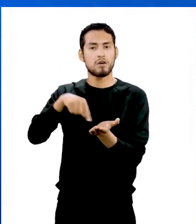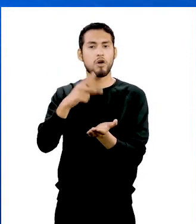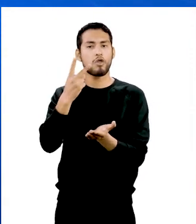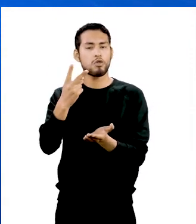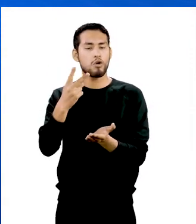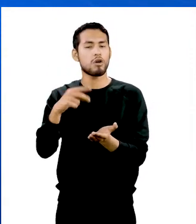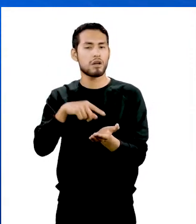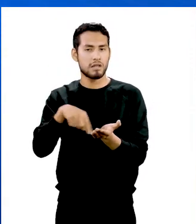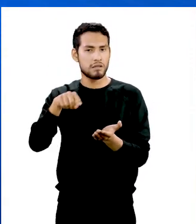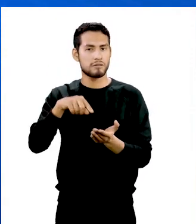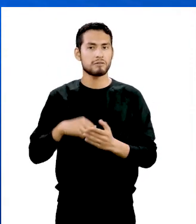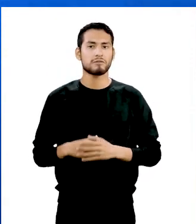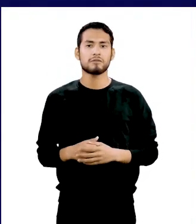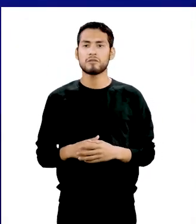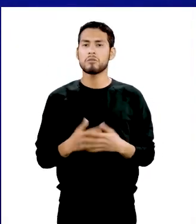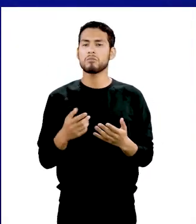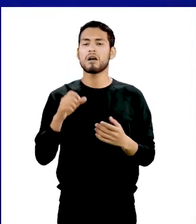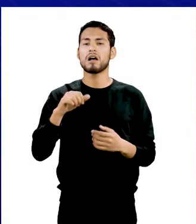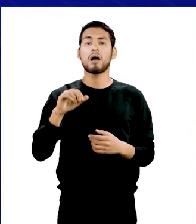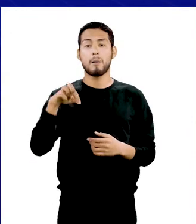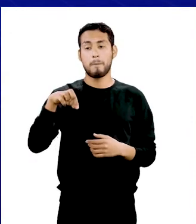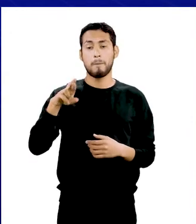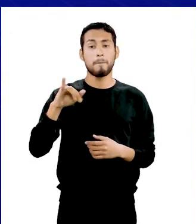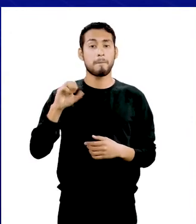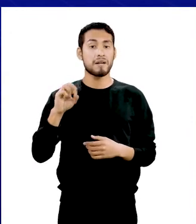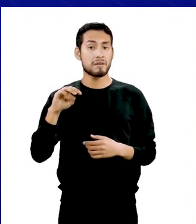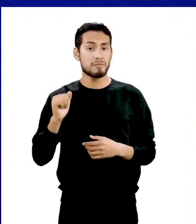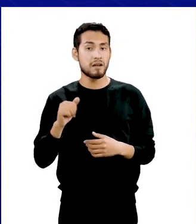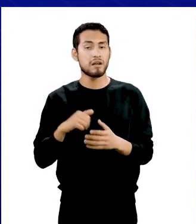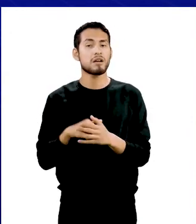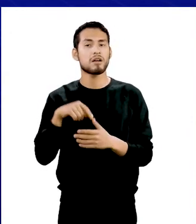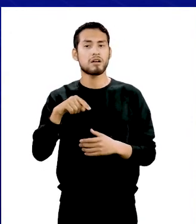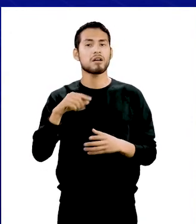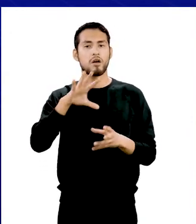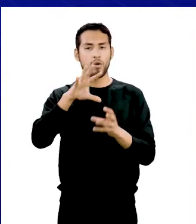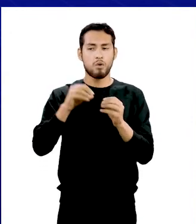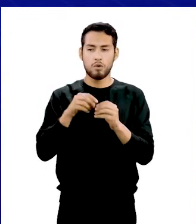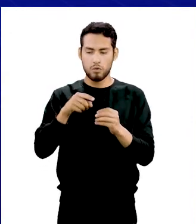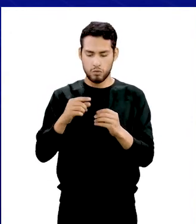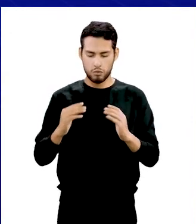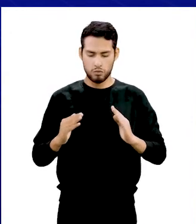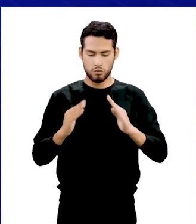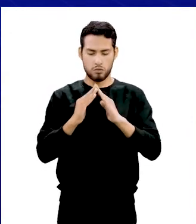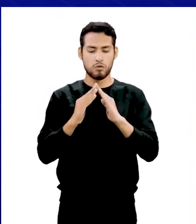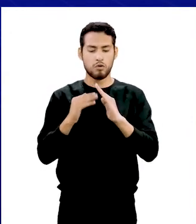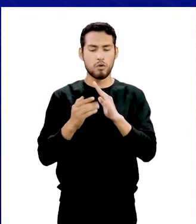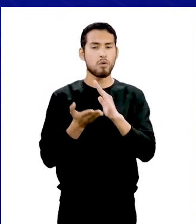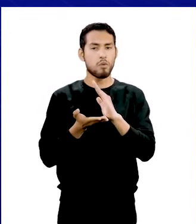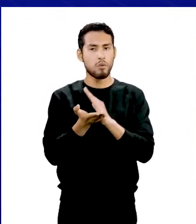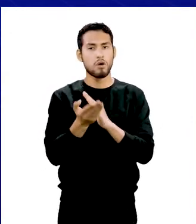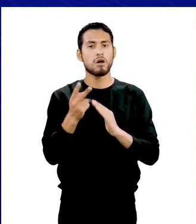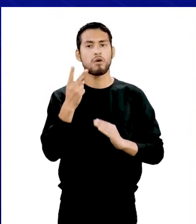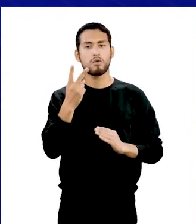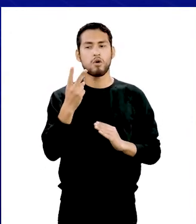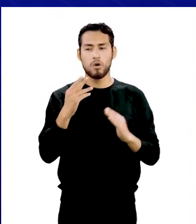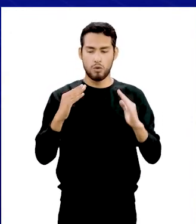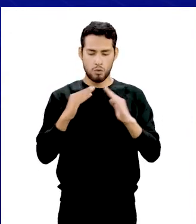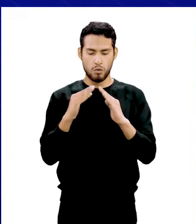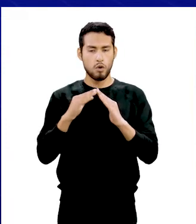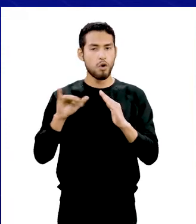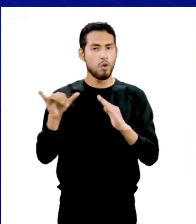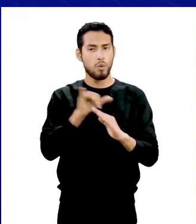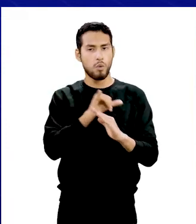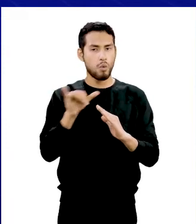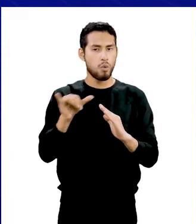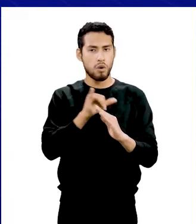de las dos caras. Pasemos al prisma. Es un poliedro cuya superficie está formada por dos